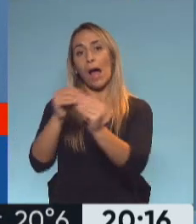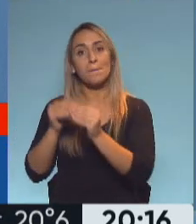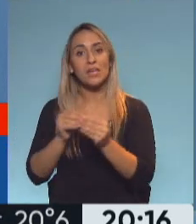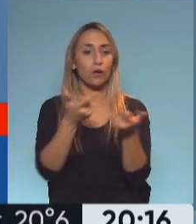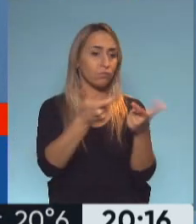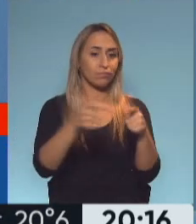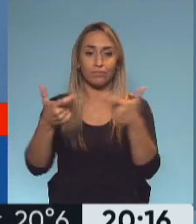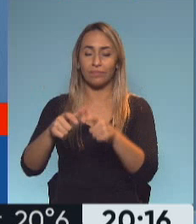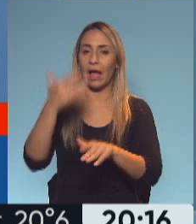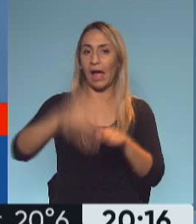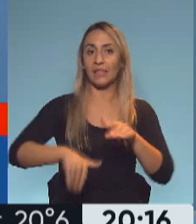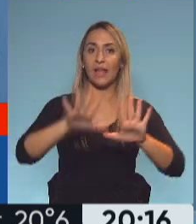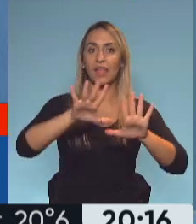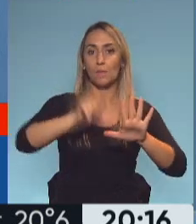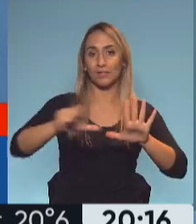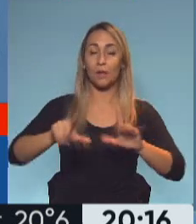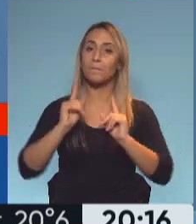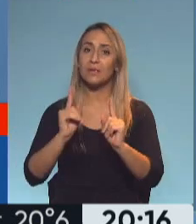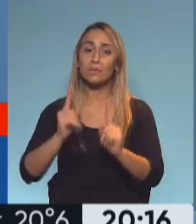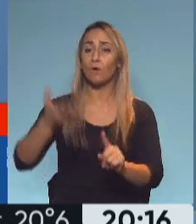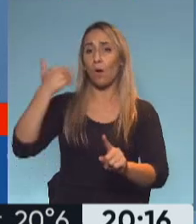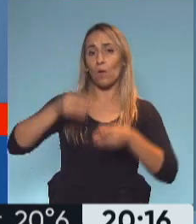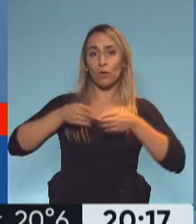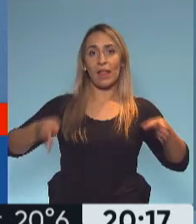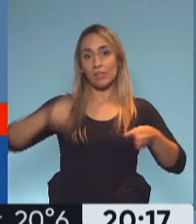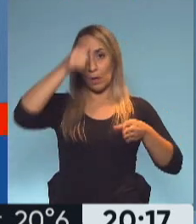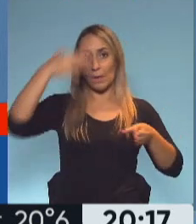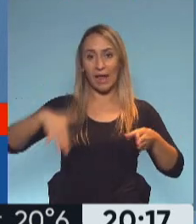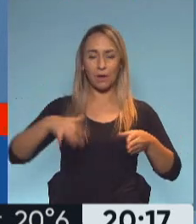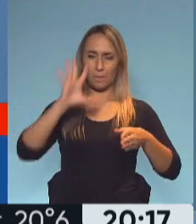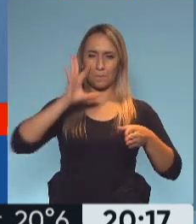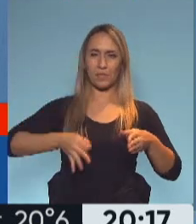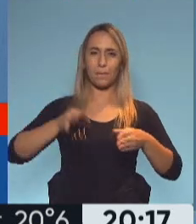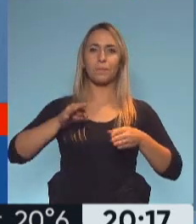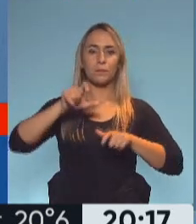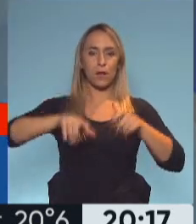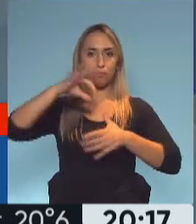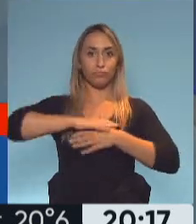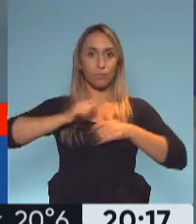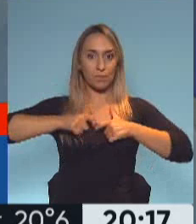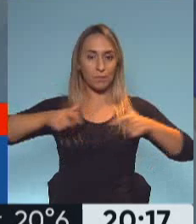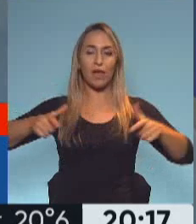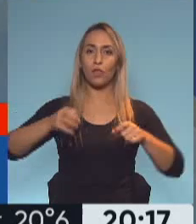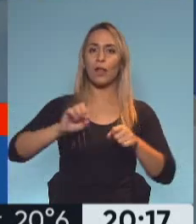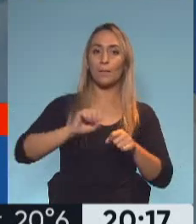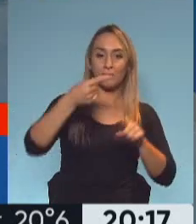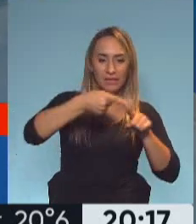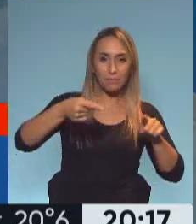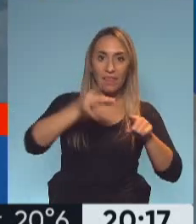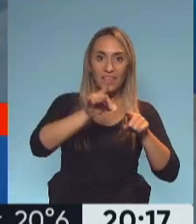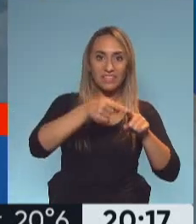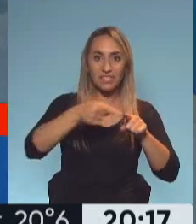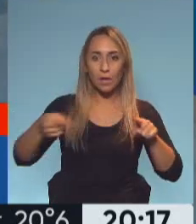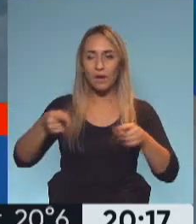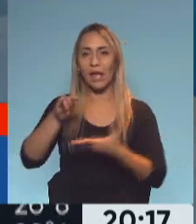Son dos medidas que tomamos en el verano, cuando habíamos tenido un aumento de casos, a partir de primera semana de diciembre y hasta más o